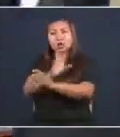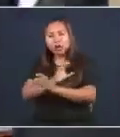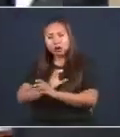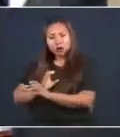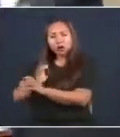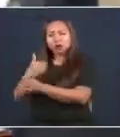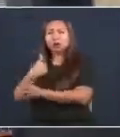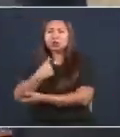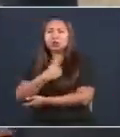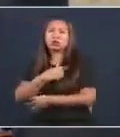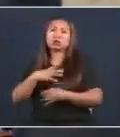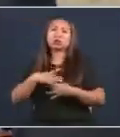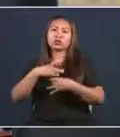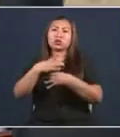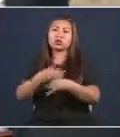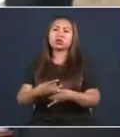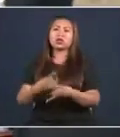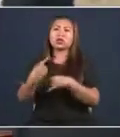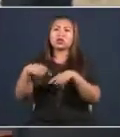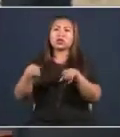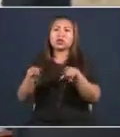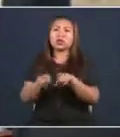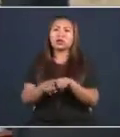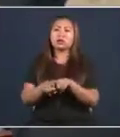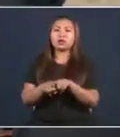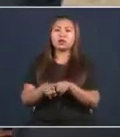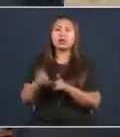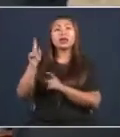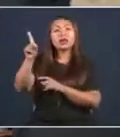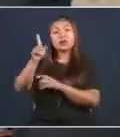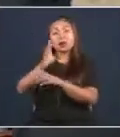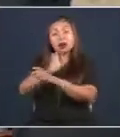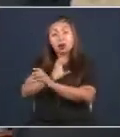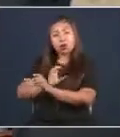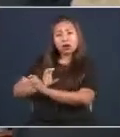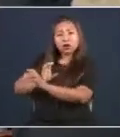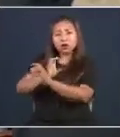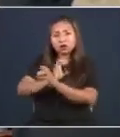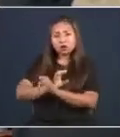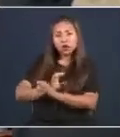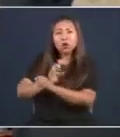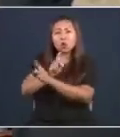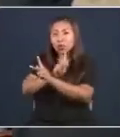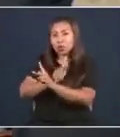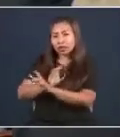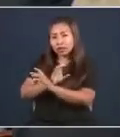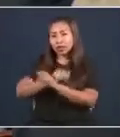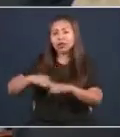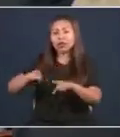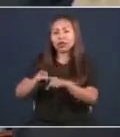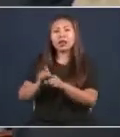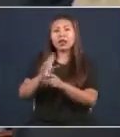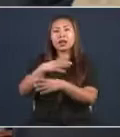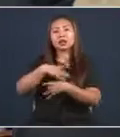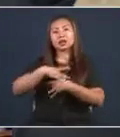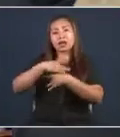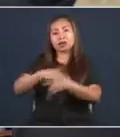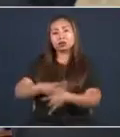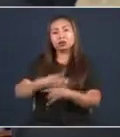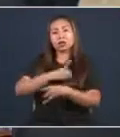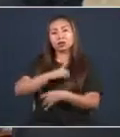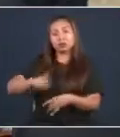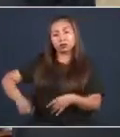Y va a guardar la salud del diputado Tito Rodríguez. En el medio de cualquier circunstancia, Dios no ha